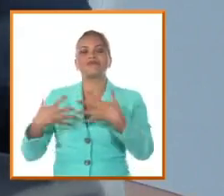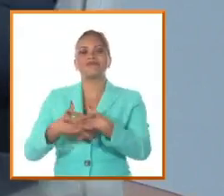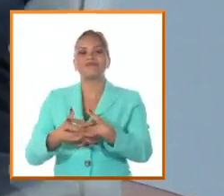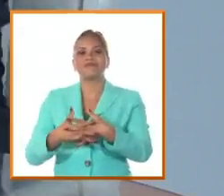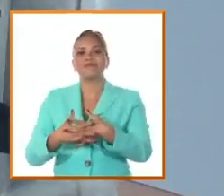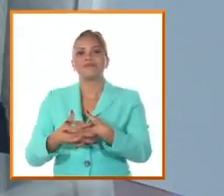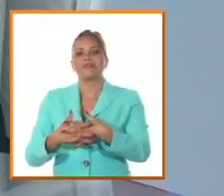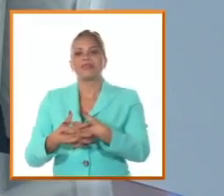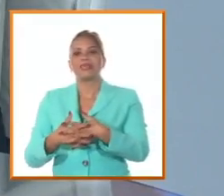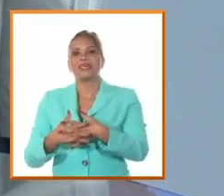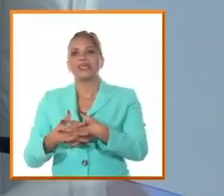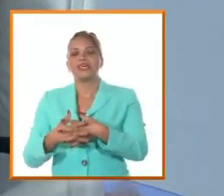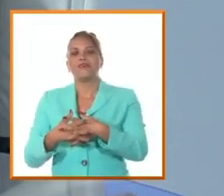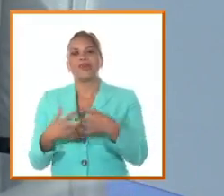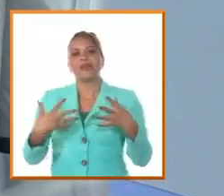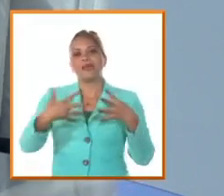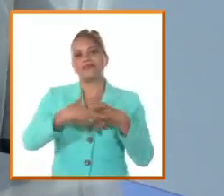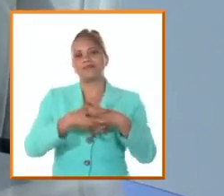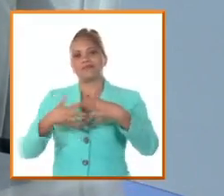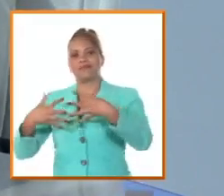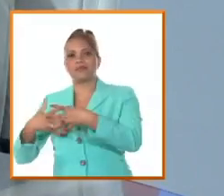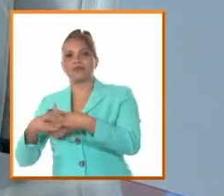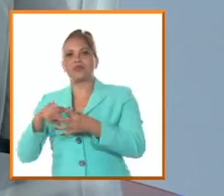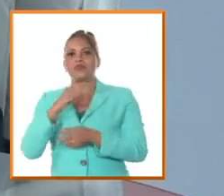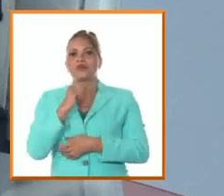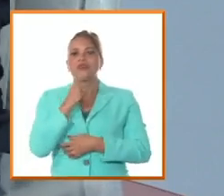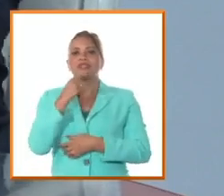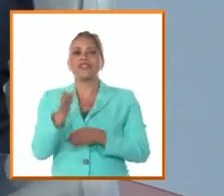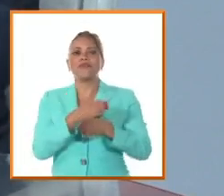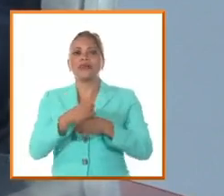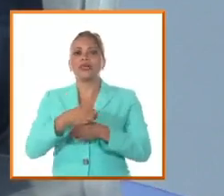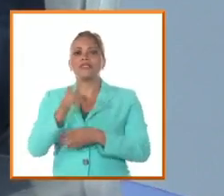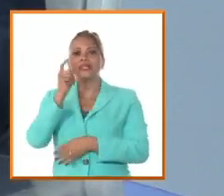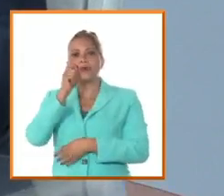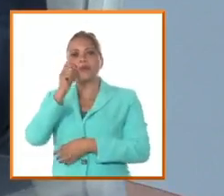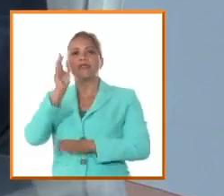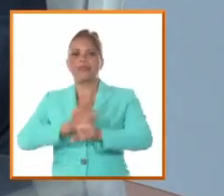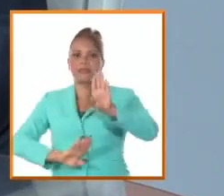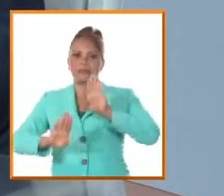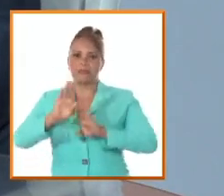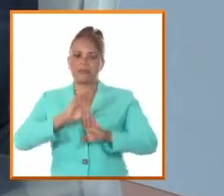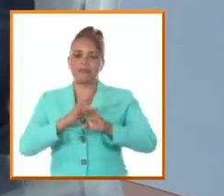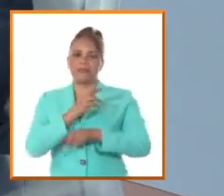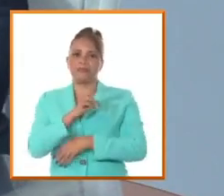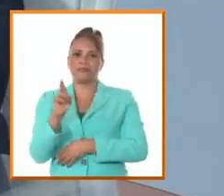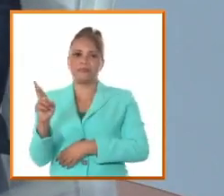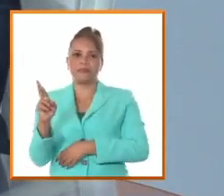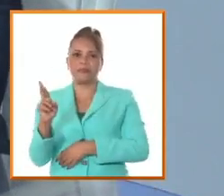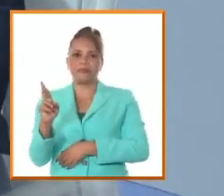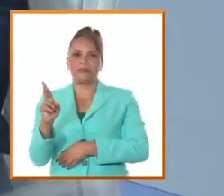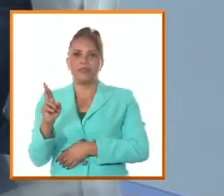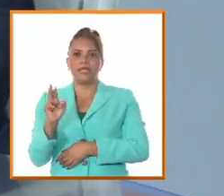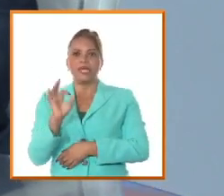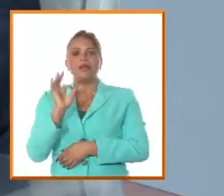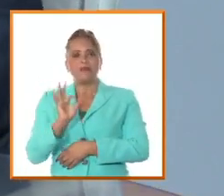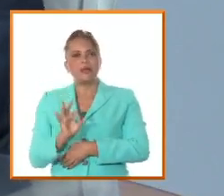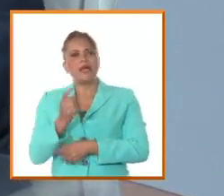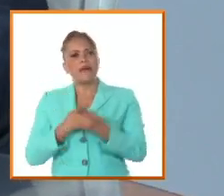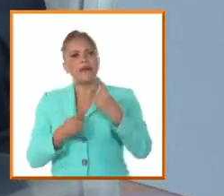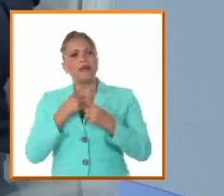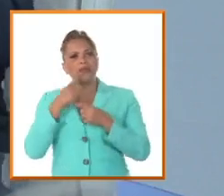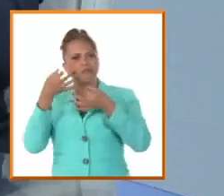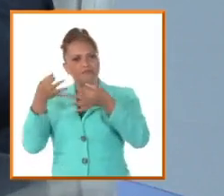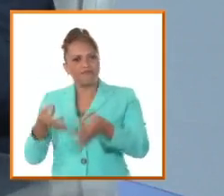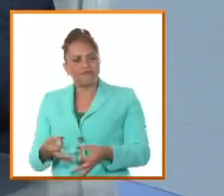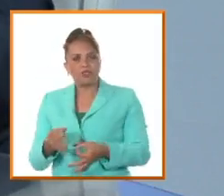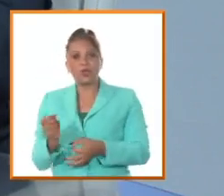había sido Frasquito después fue Joaquín y después fue Ignacio y fíjate una cosa y esto sí debe ser cierto se